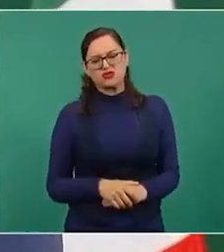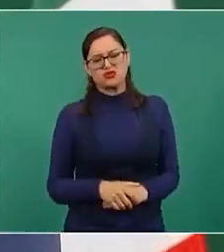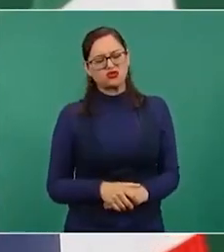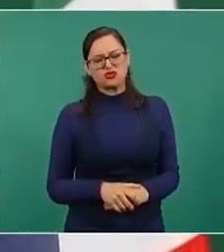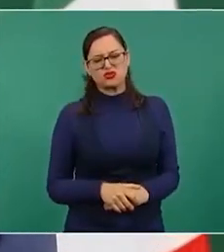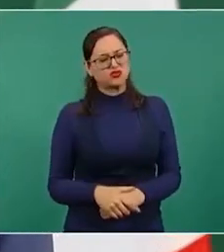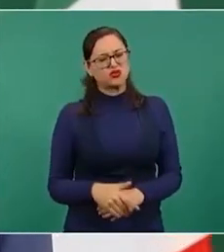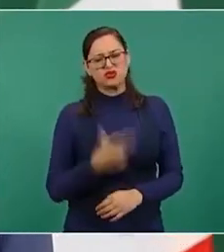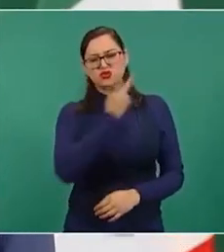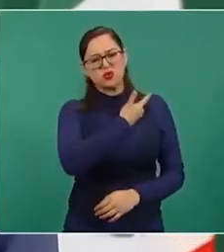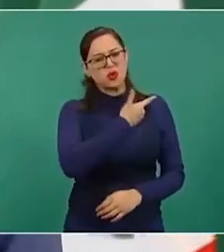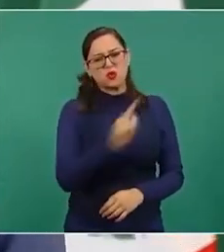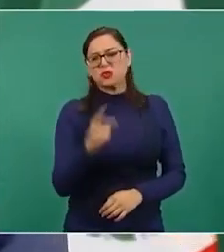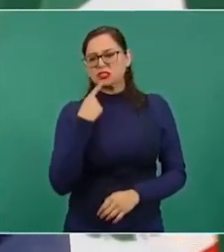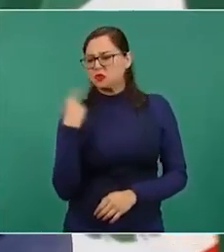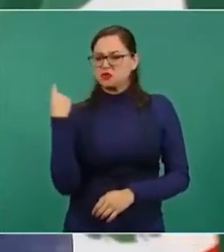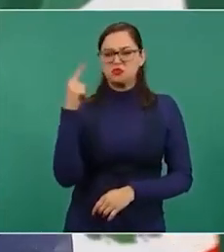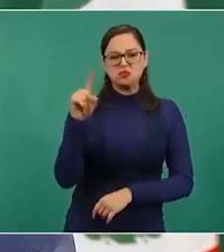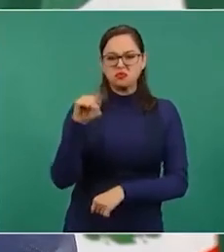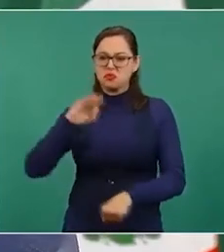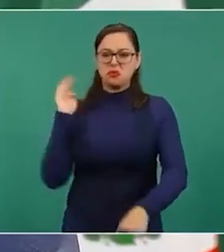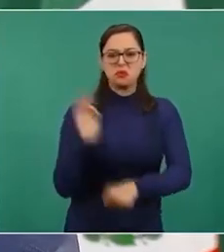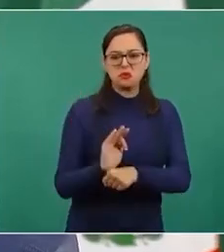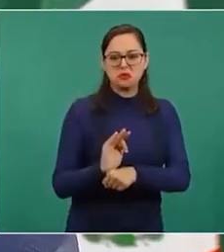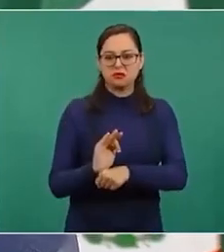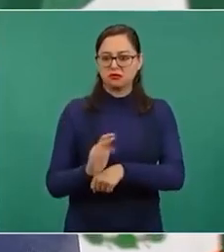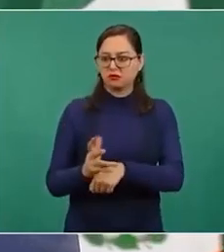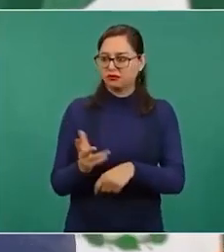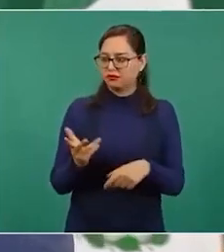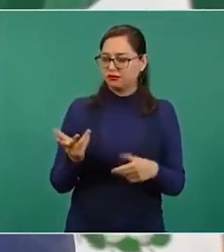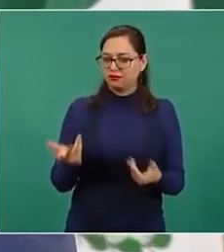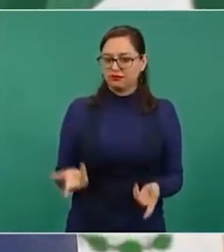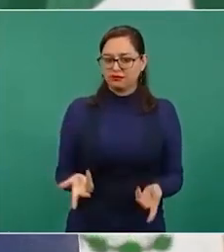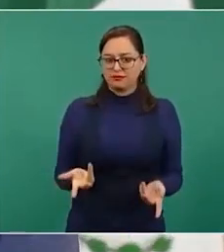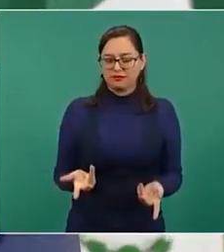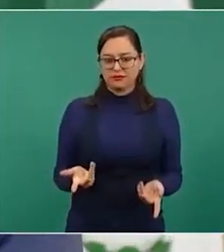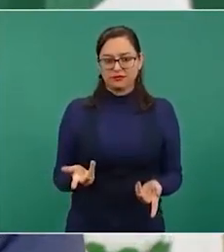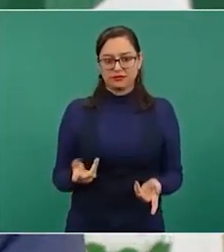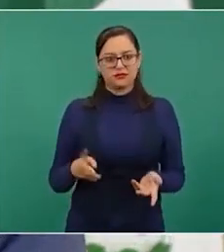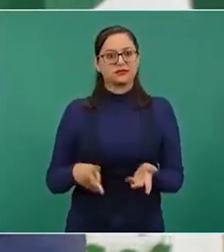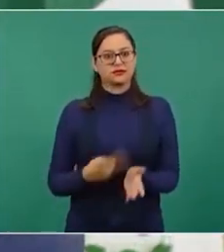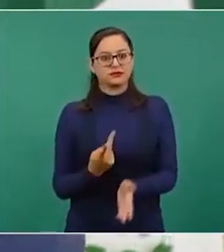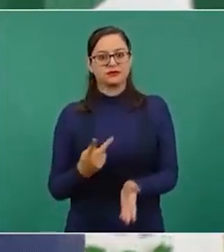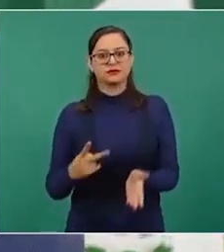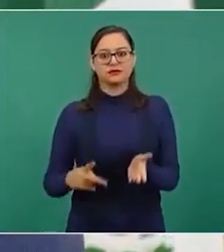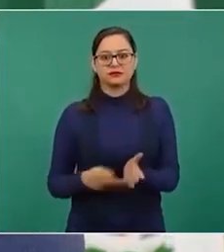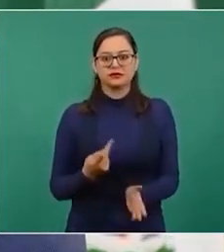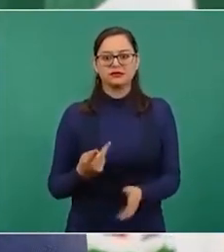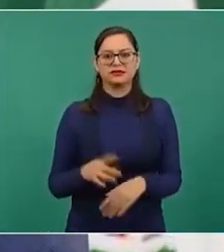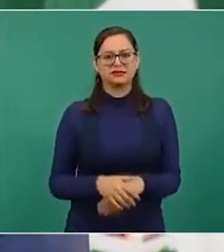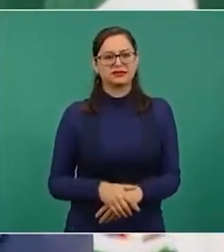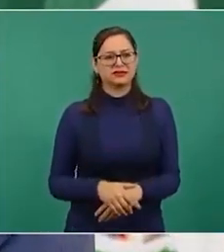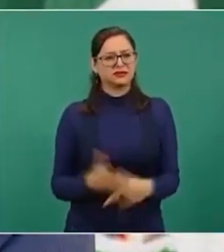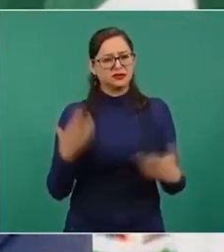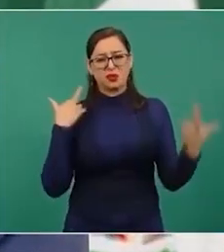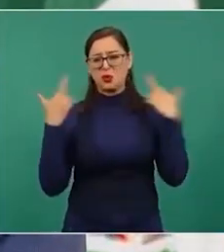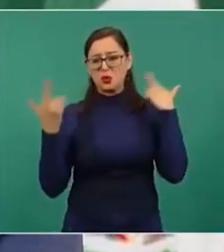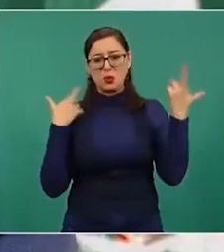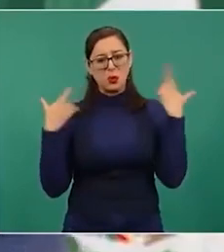porque eso es lo otro que traen que está muy lejos o que va a hacer mucho ruido